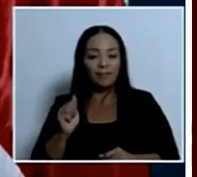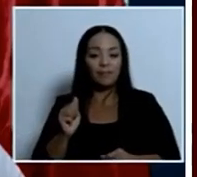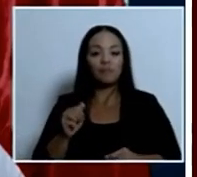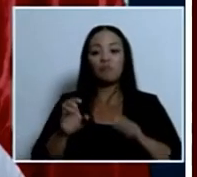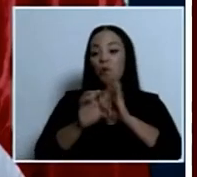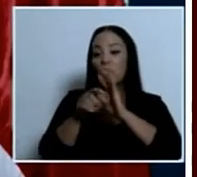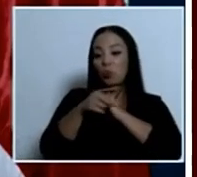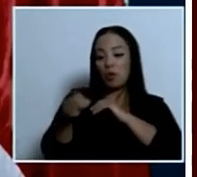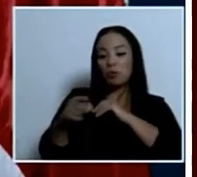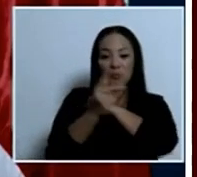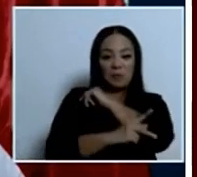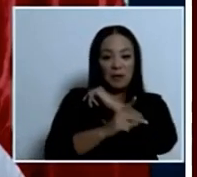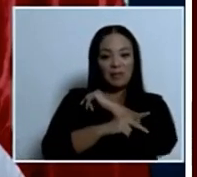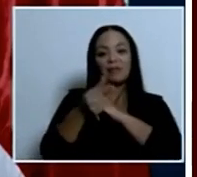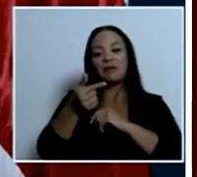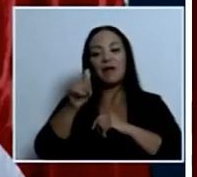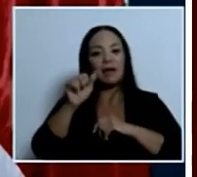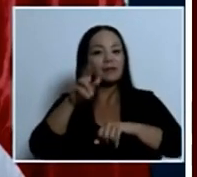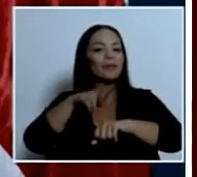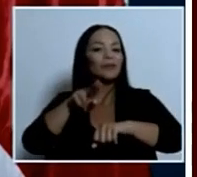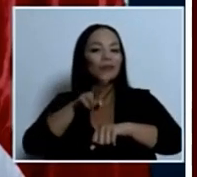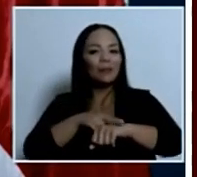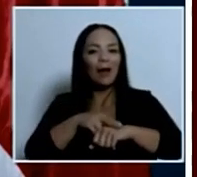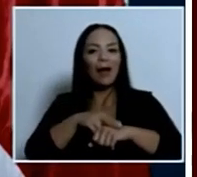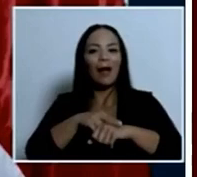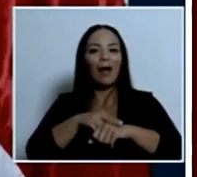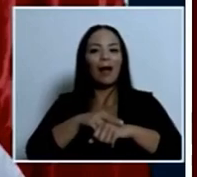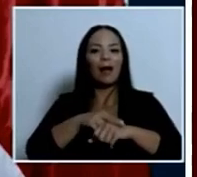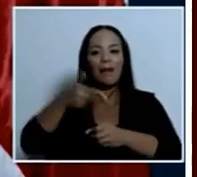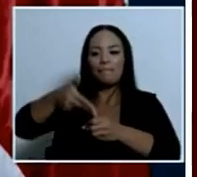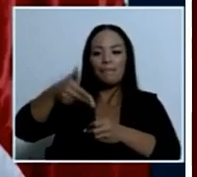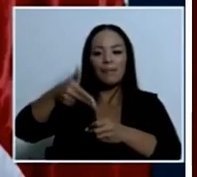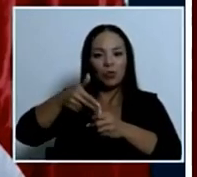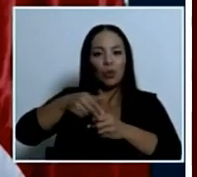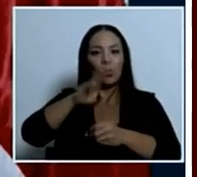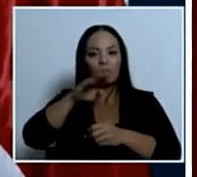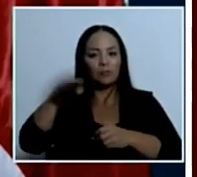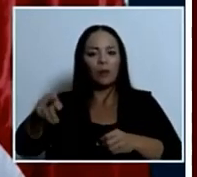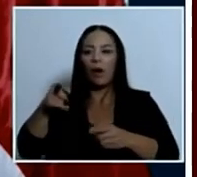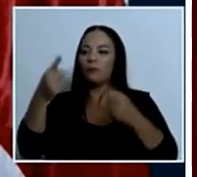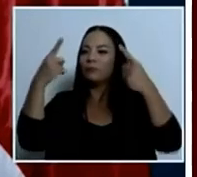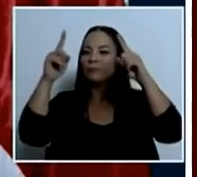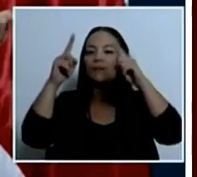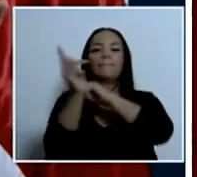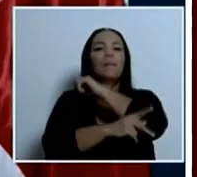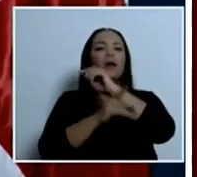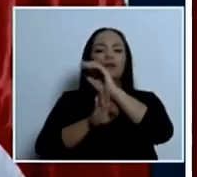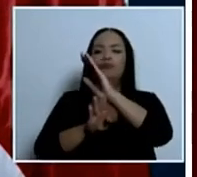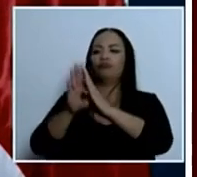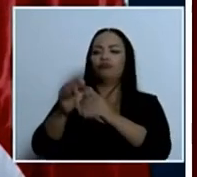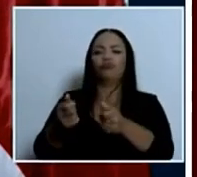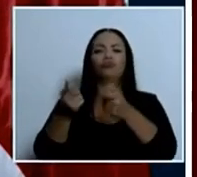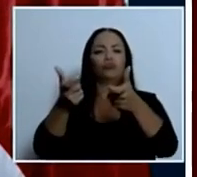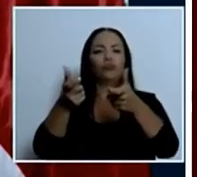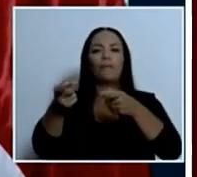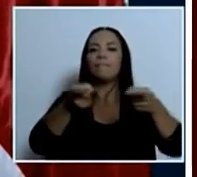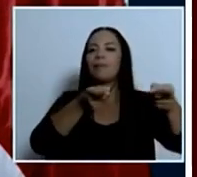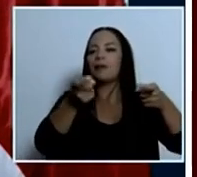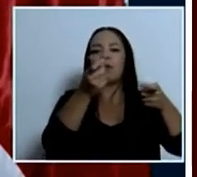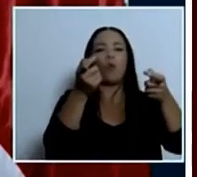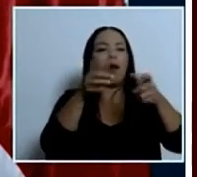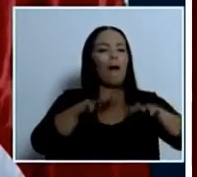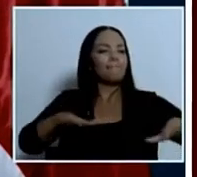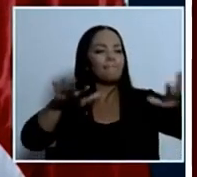y petróleo del mar del norte se han convertido en una de naciones más ricas del mundo y tienen un manejo ambiental envidiable